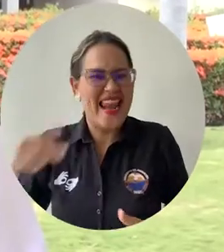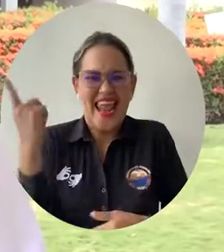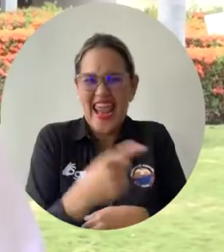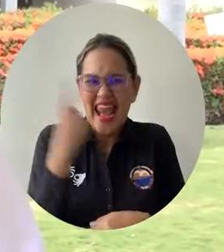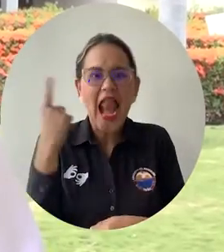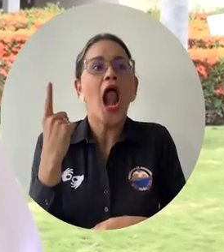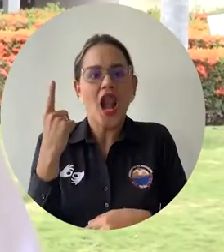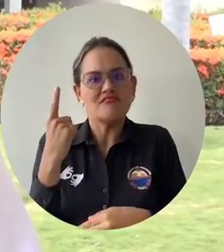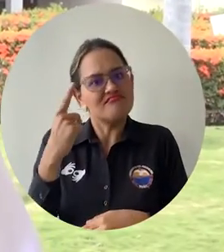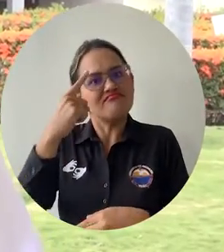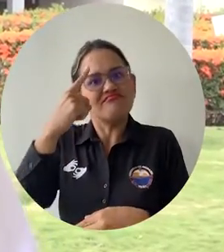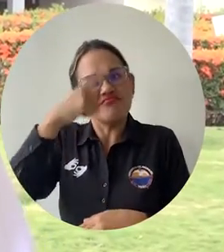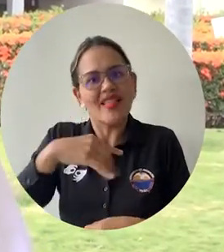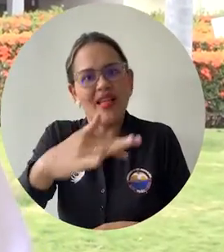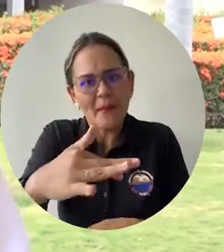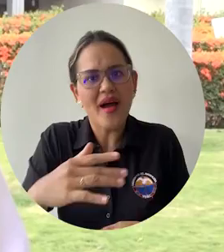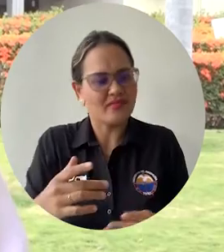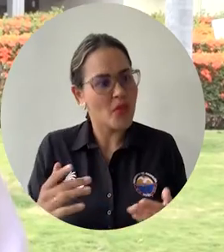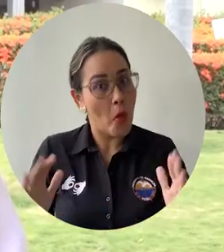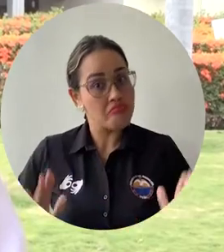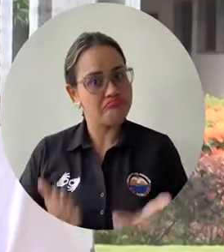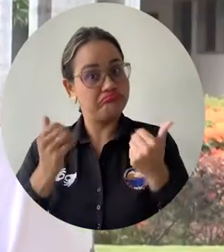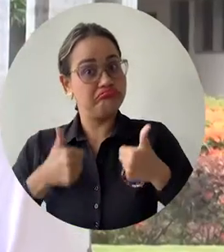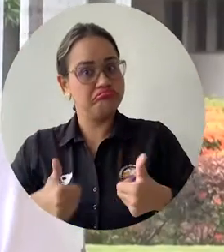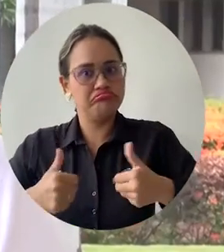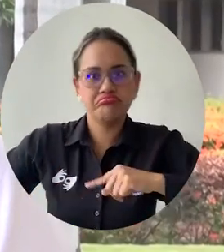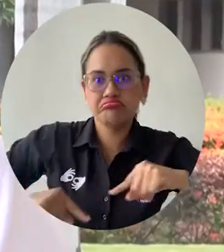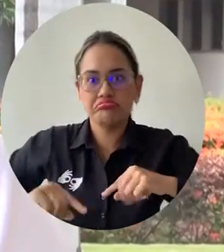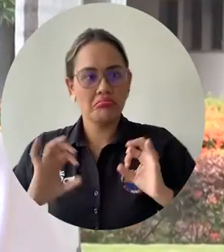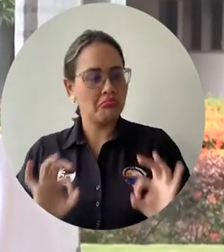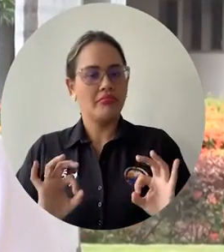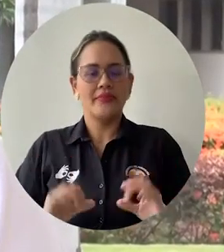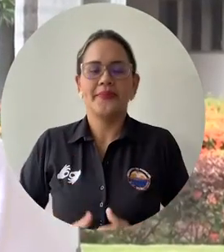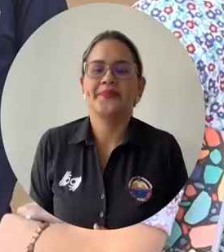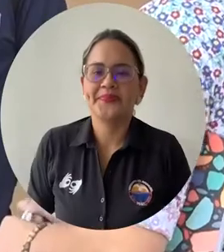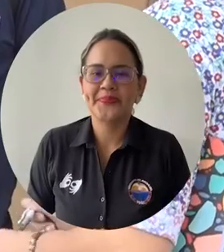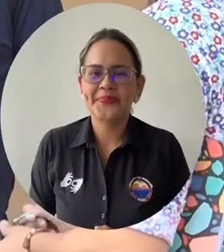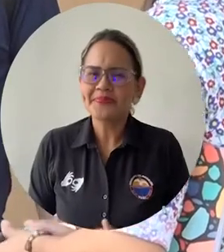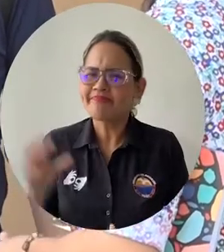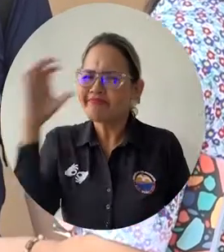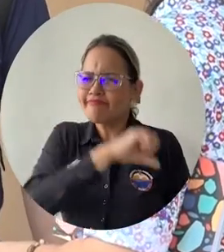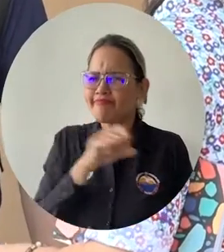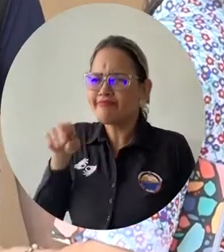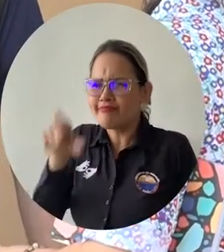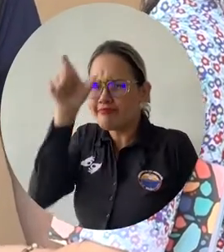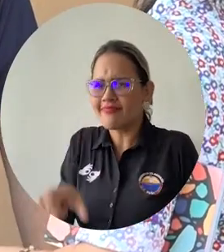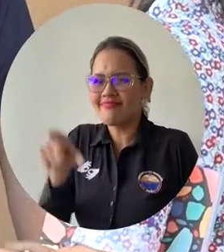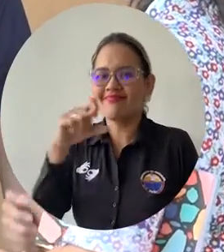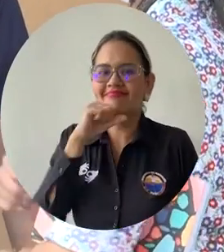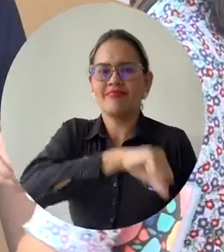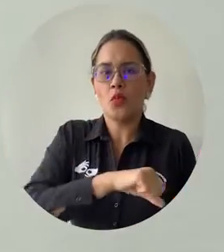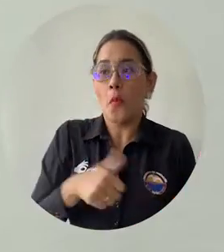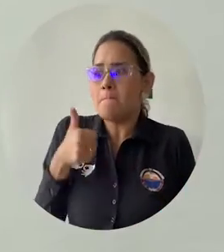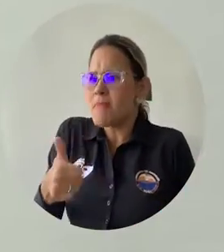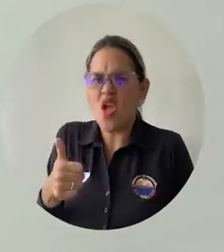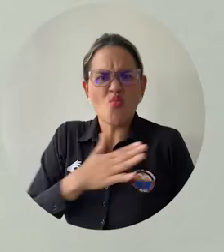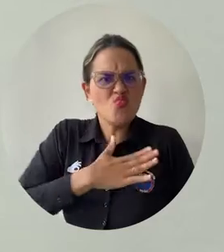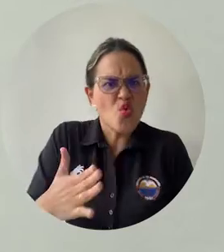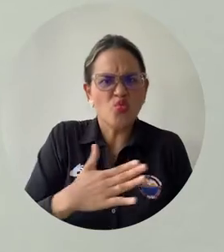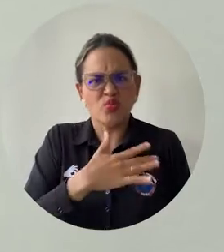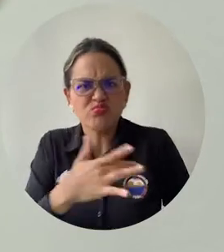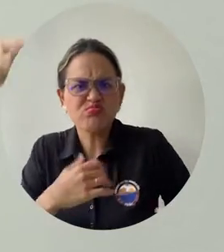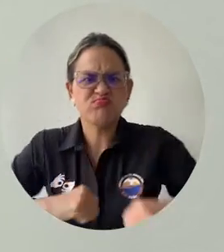Las gestiones de la rectoría del doctor Pablo es muy evidente, es notable. Realmente esa vocación de servicio, esa